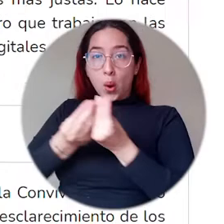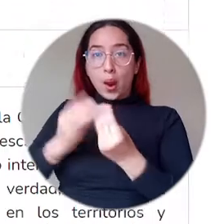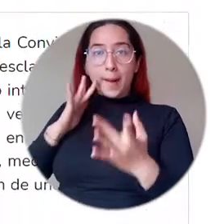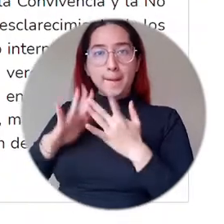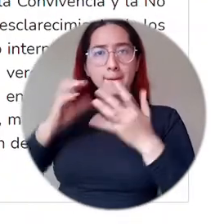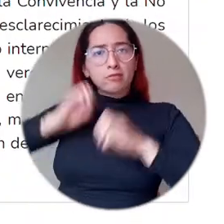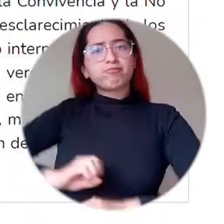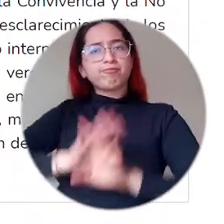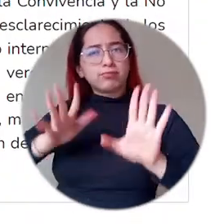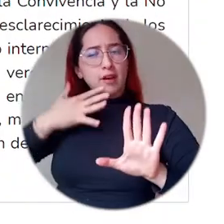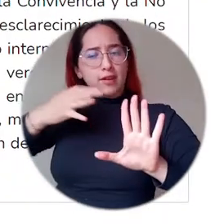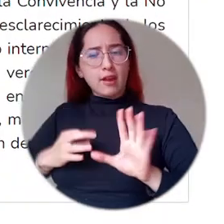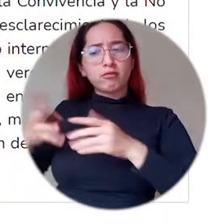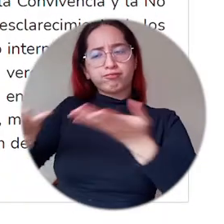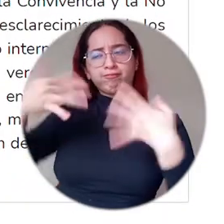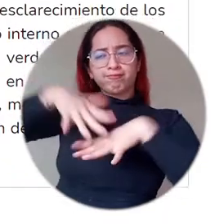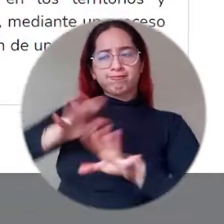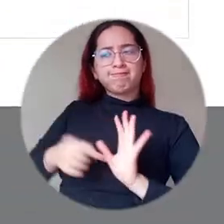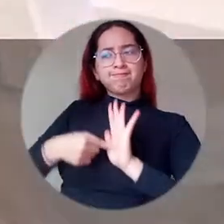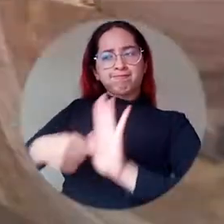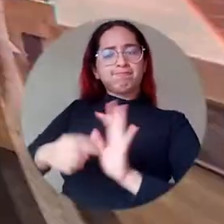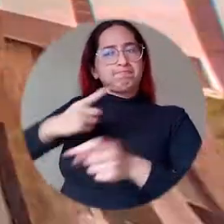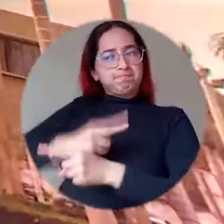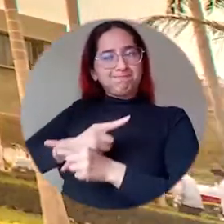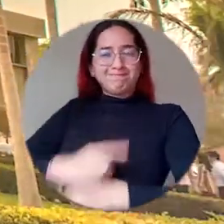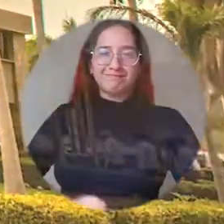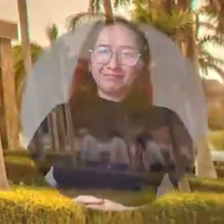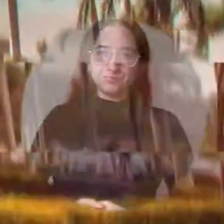Ford y la Comisión para el Esclarecimiento de la Verdad.